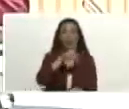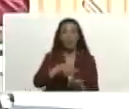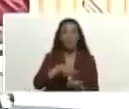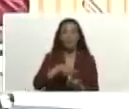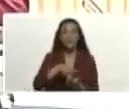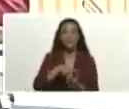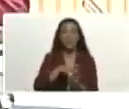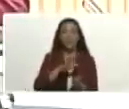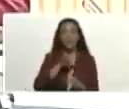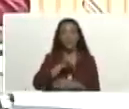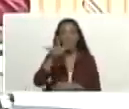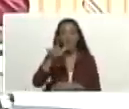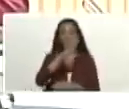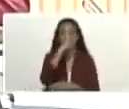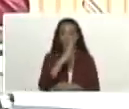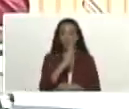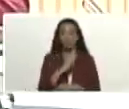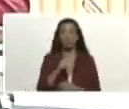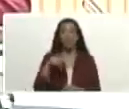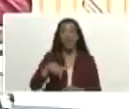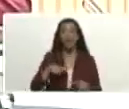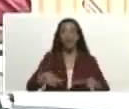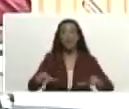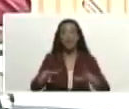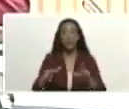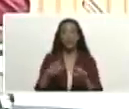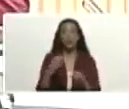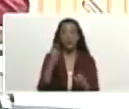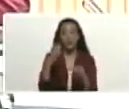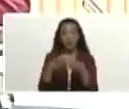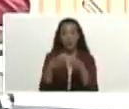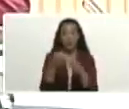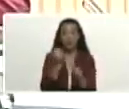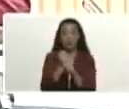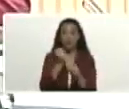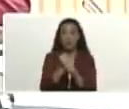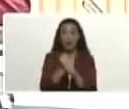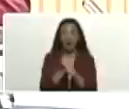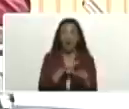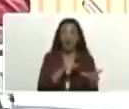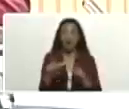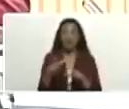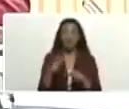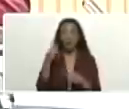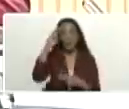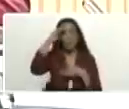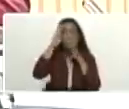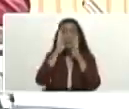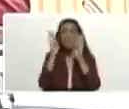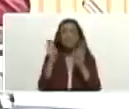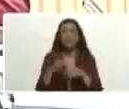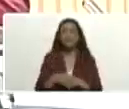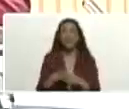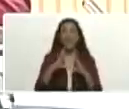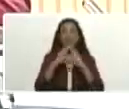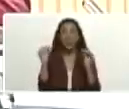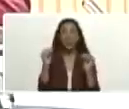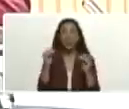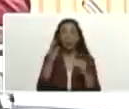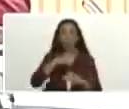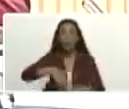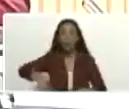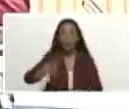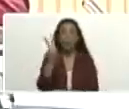y muy trabajador. Nuestro equipo muy trabajador, pendiente de todo en nuestro país.